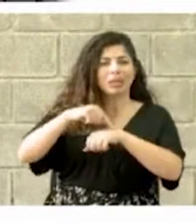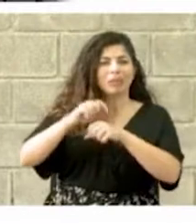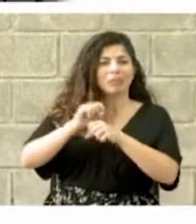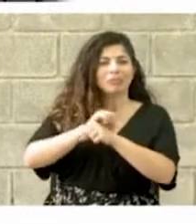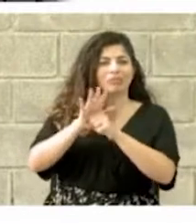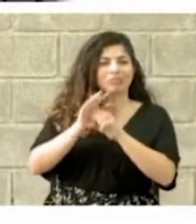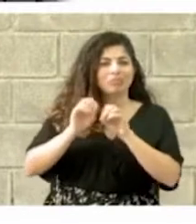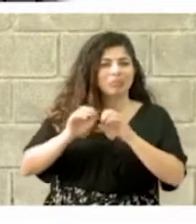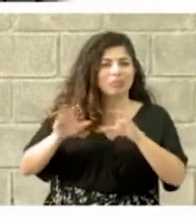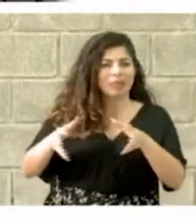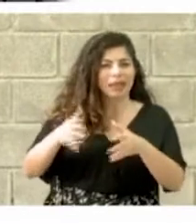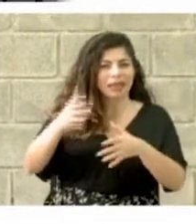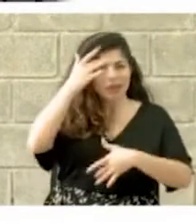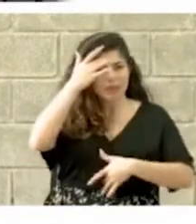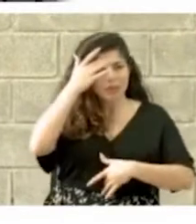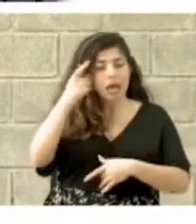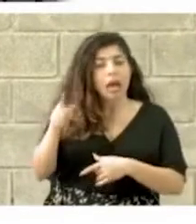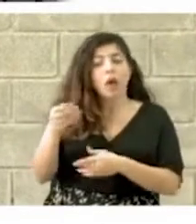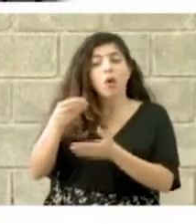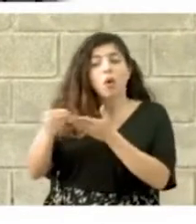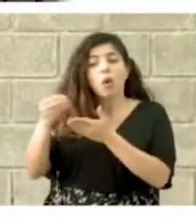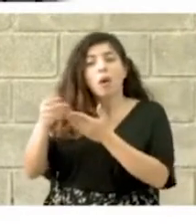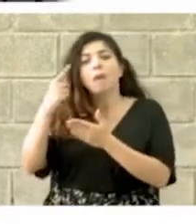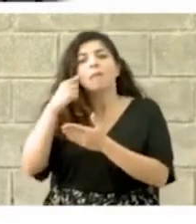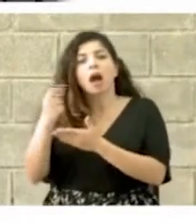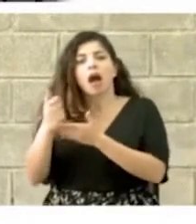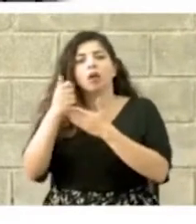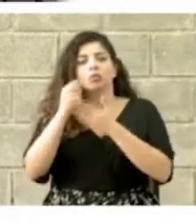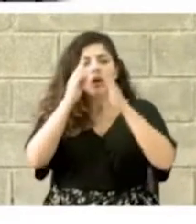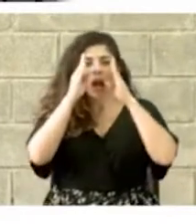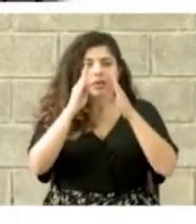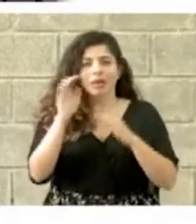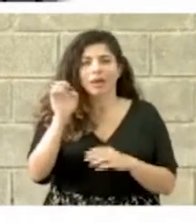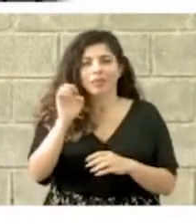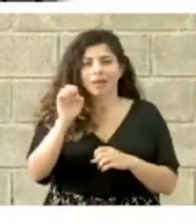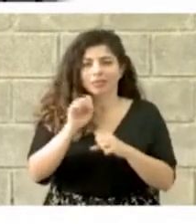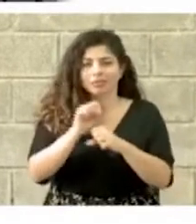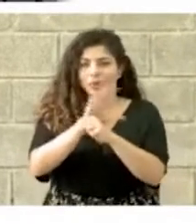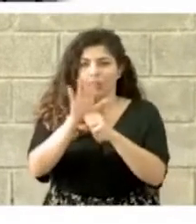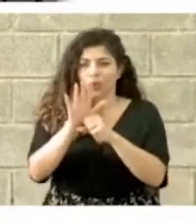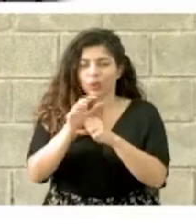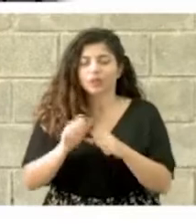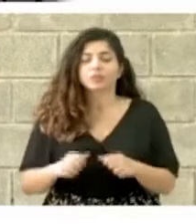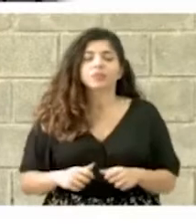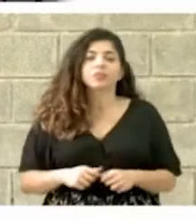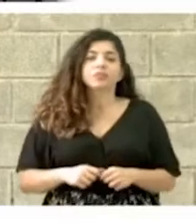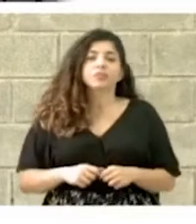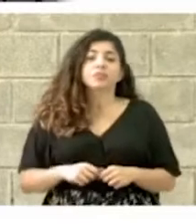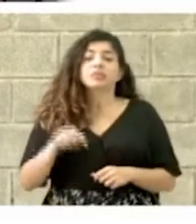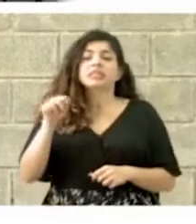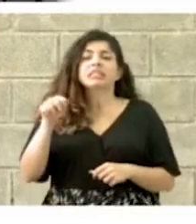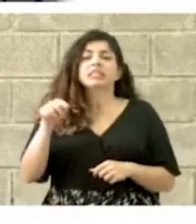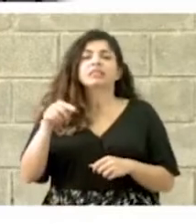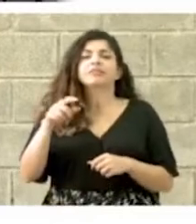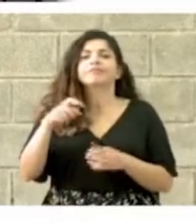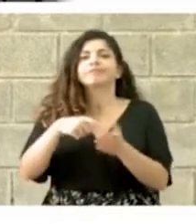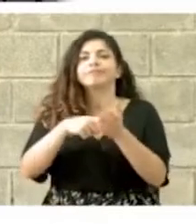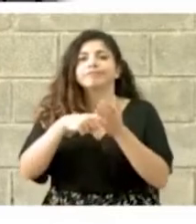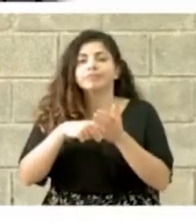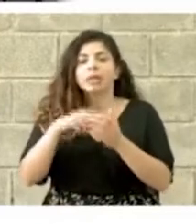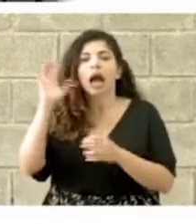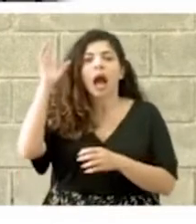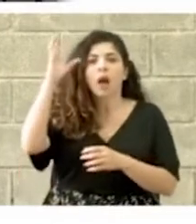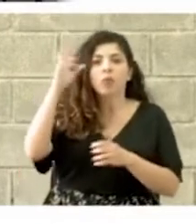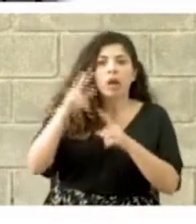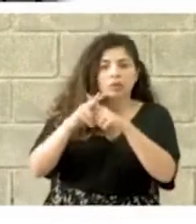para atender la atención del COVID-19. Esto ha implicado modificación de